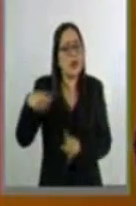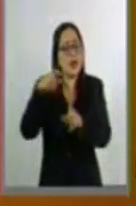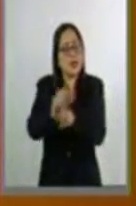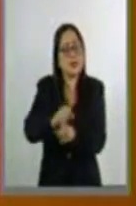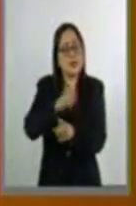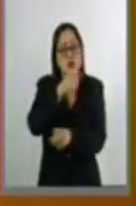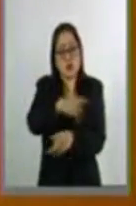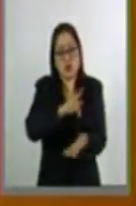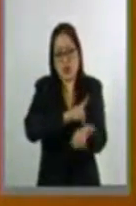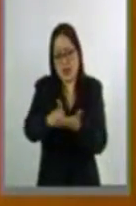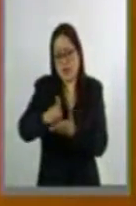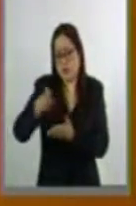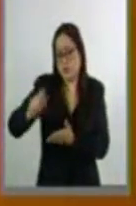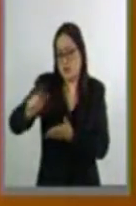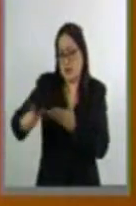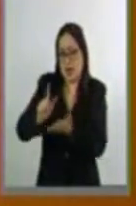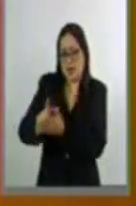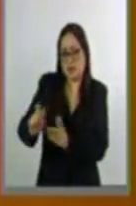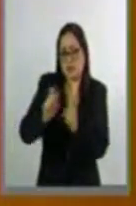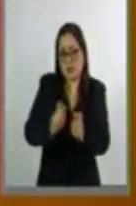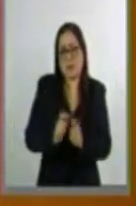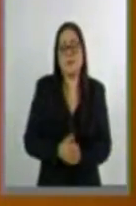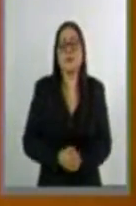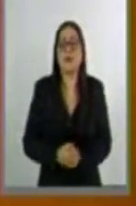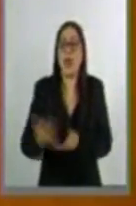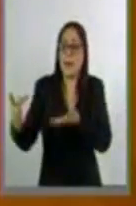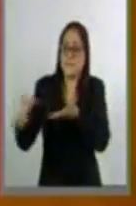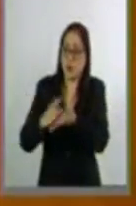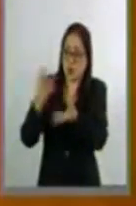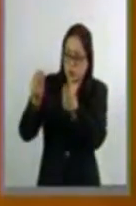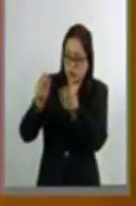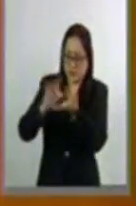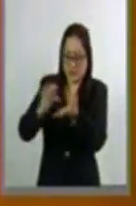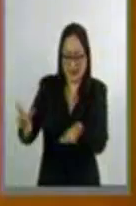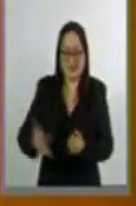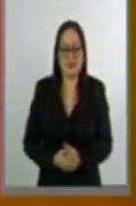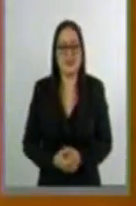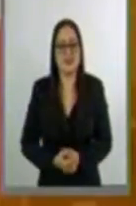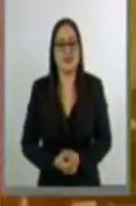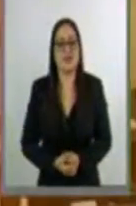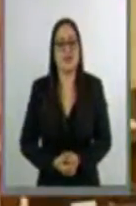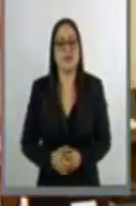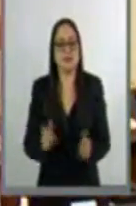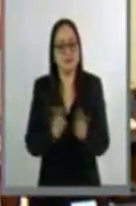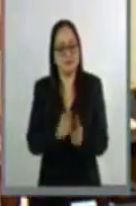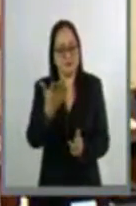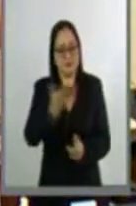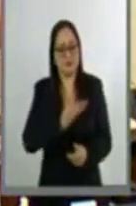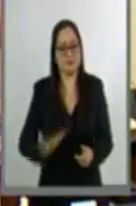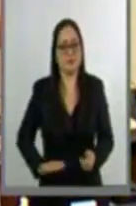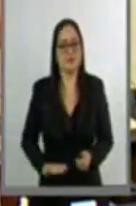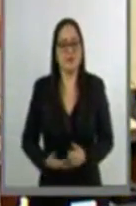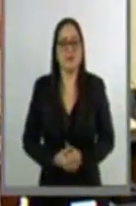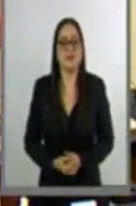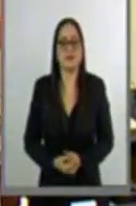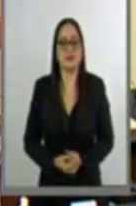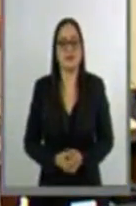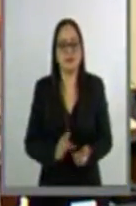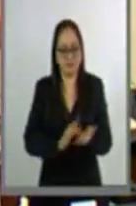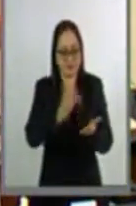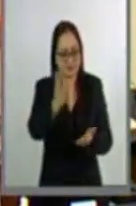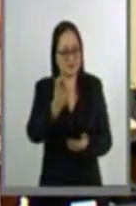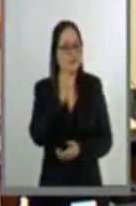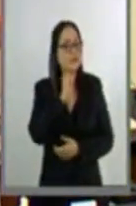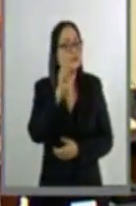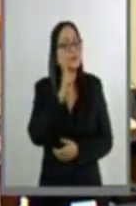derecho que la ley les concede. Por su apoyo, muchísimas gracias. Es cuanto, Presidente. Muchas gracias,